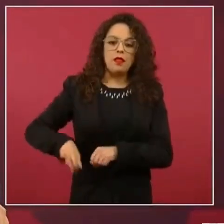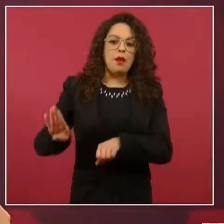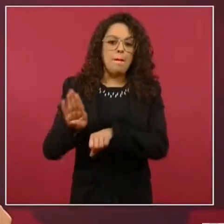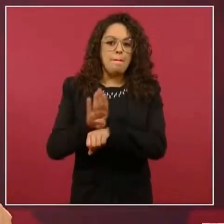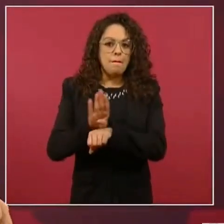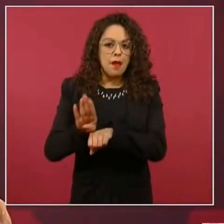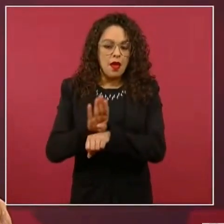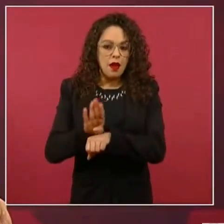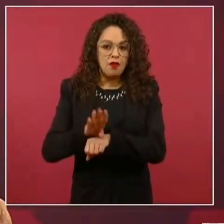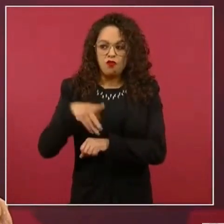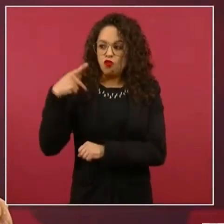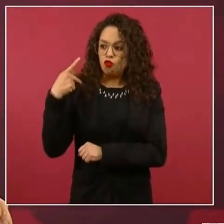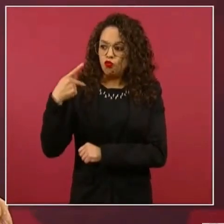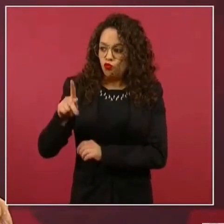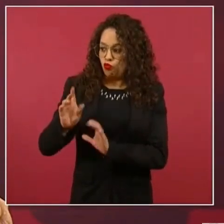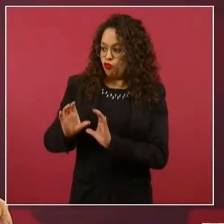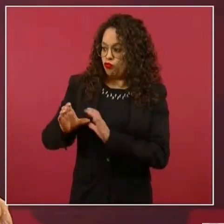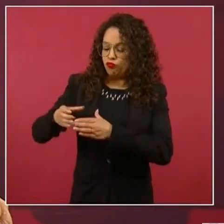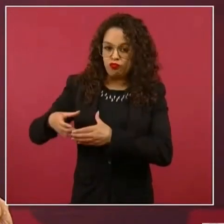transformación,